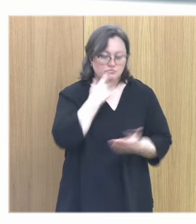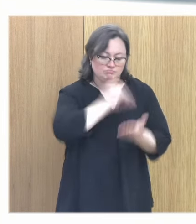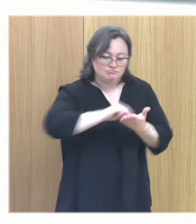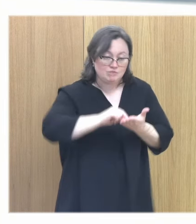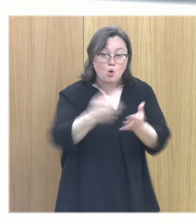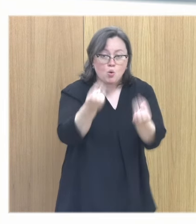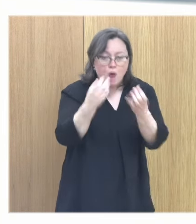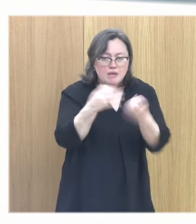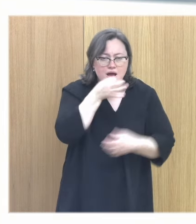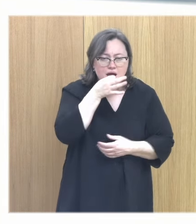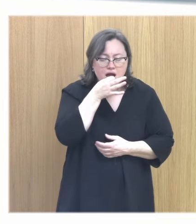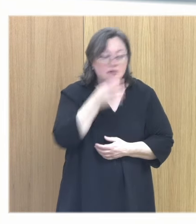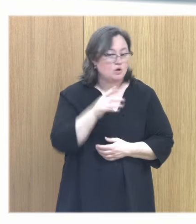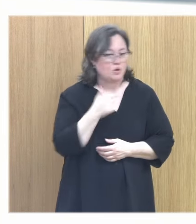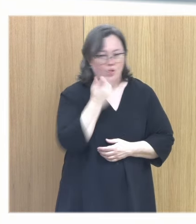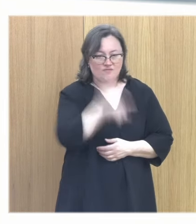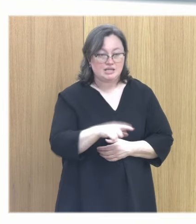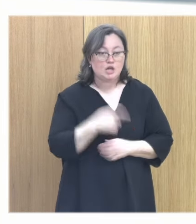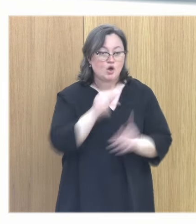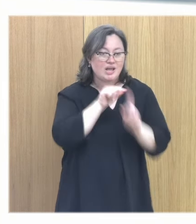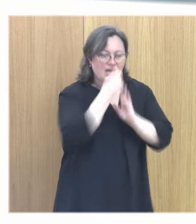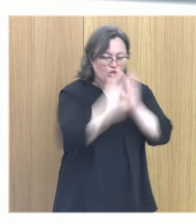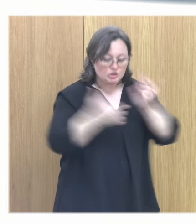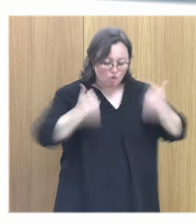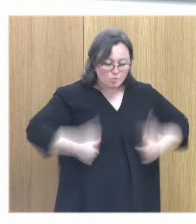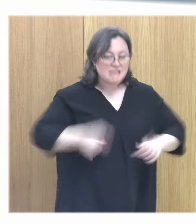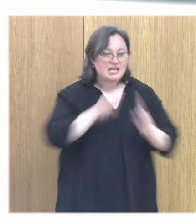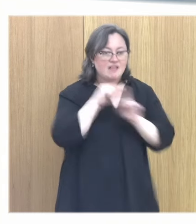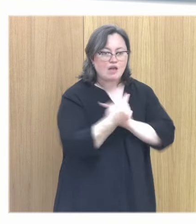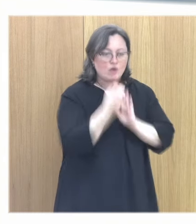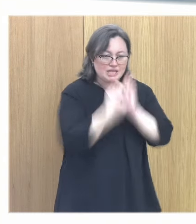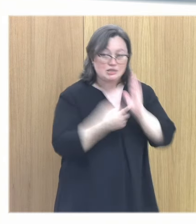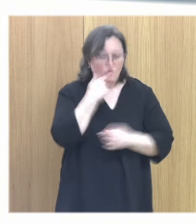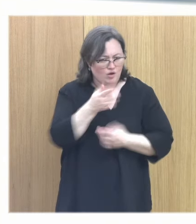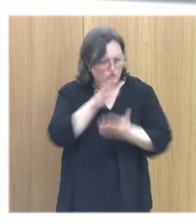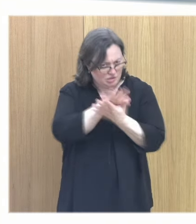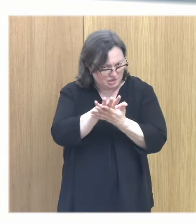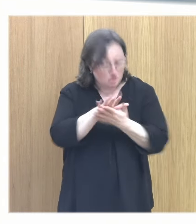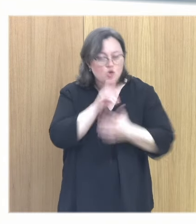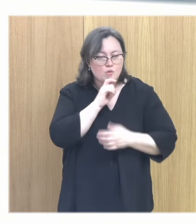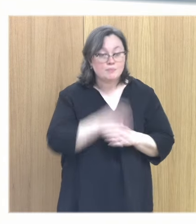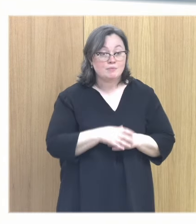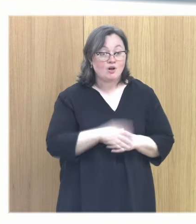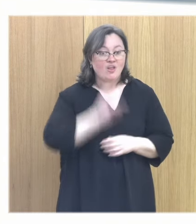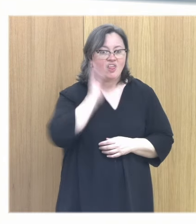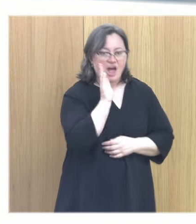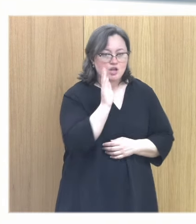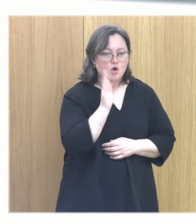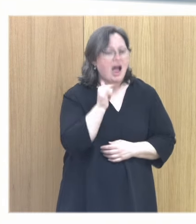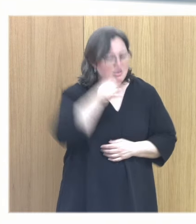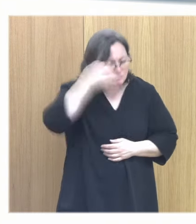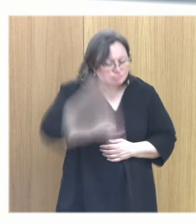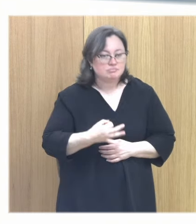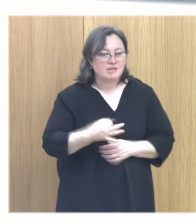lo tienes que narrar. El daño lo voy a ver en unos indicadores corporales, en unos indicadores que luego veremos. Ese daño existe